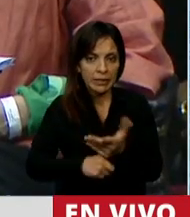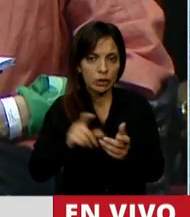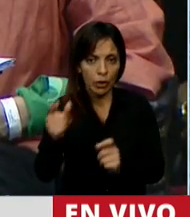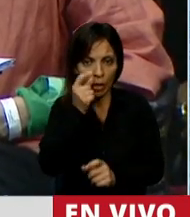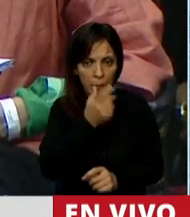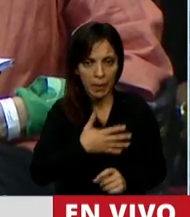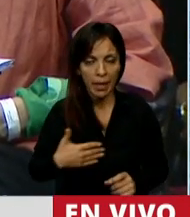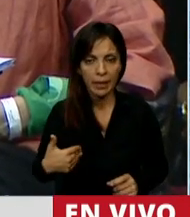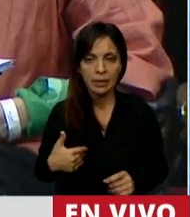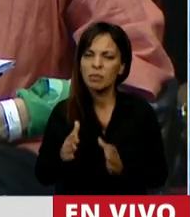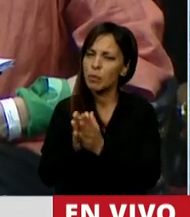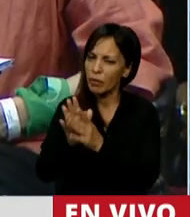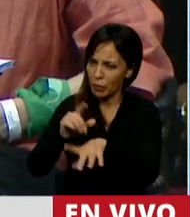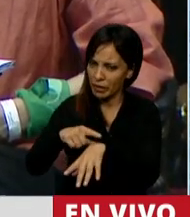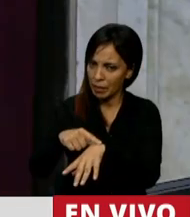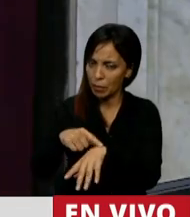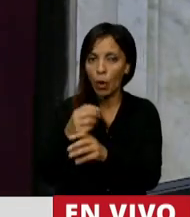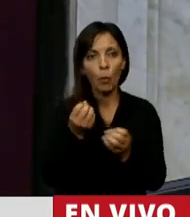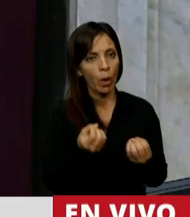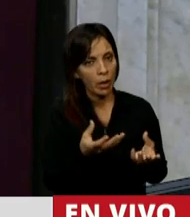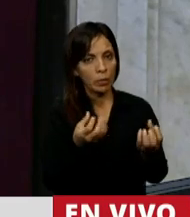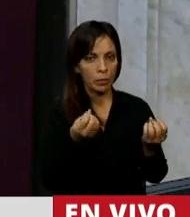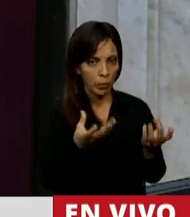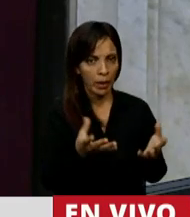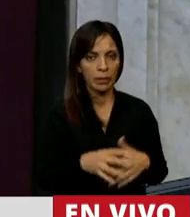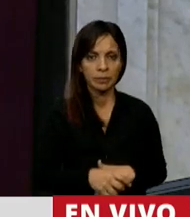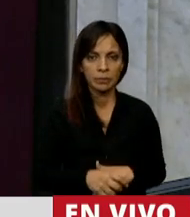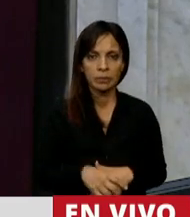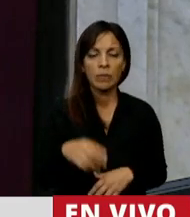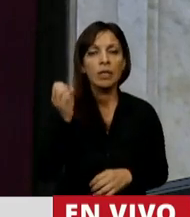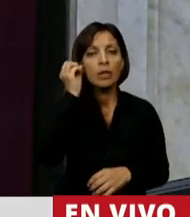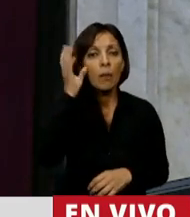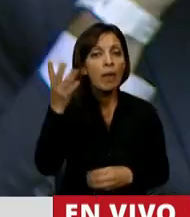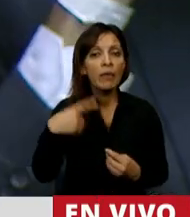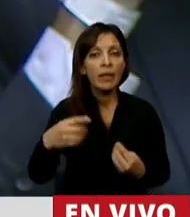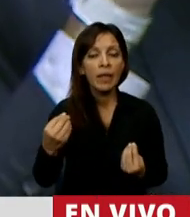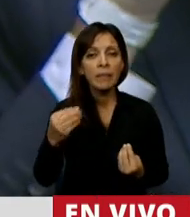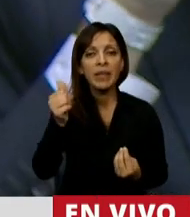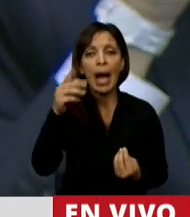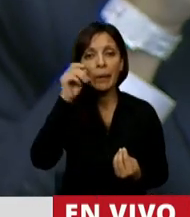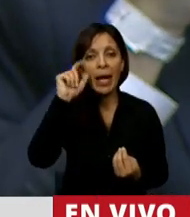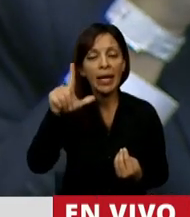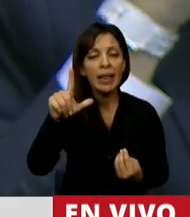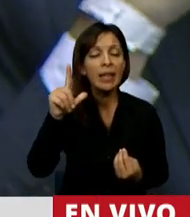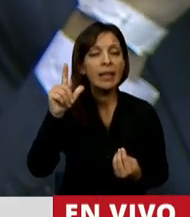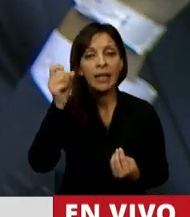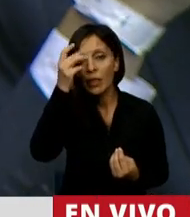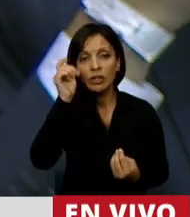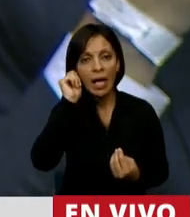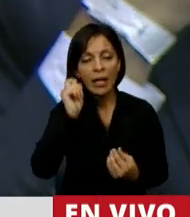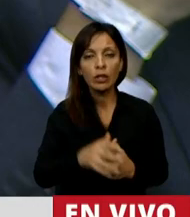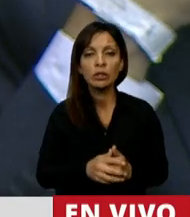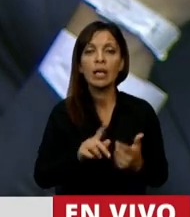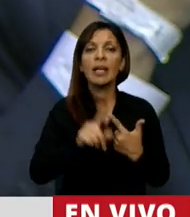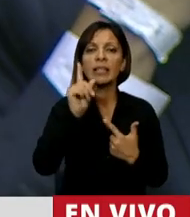favor. Bueno, señor presidente. Se olvidó de Abigail de 12 años de edad también, ¿no? Y se olvidó de los niños